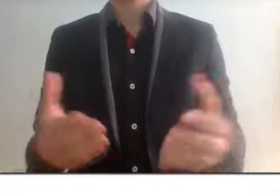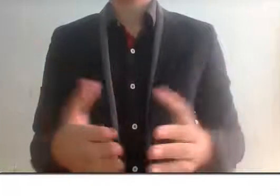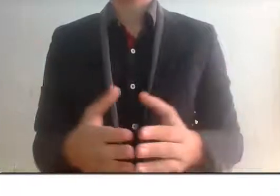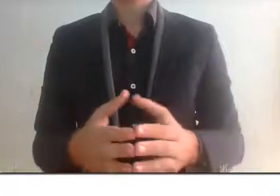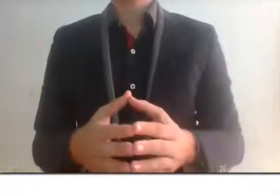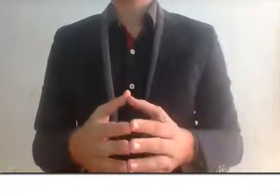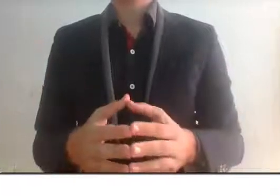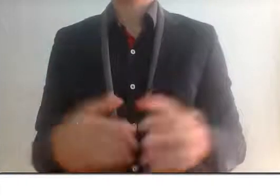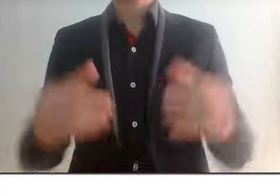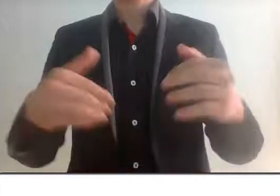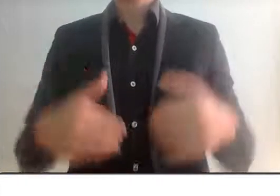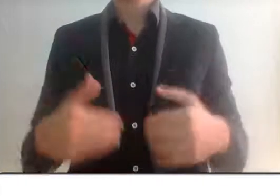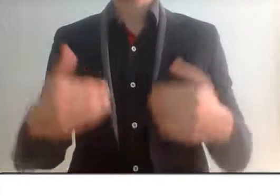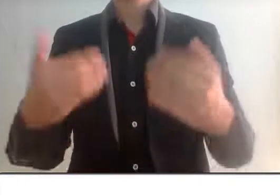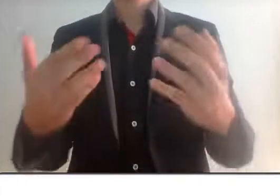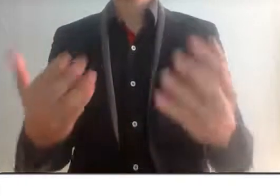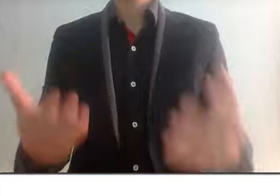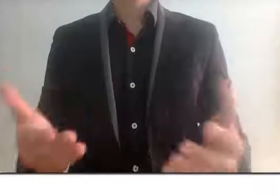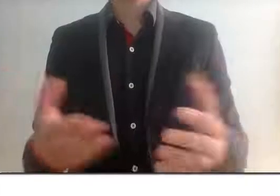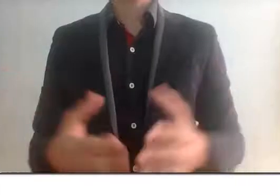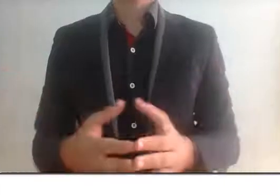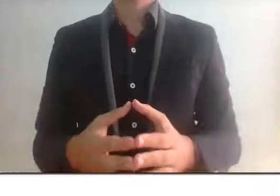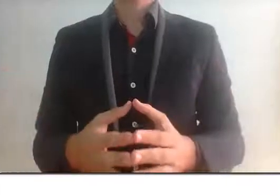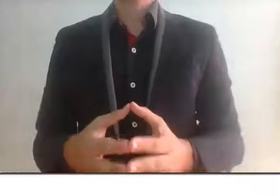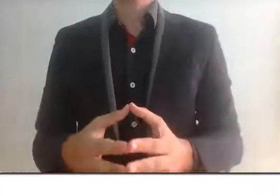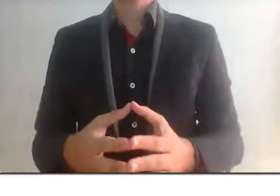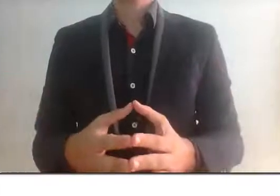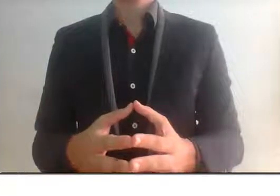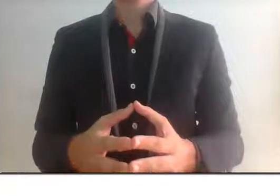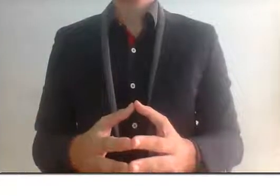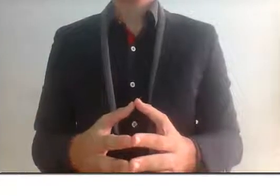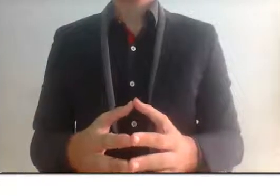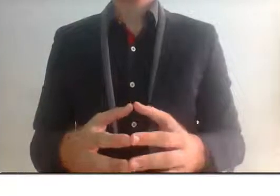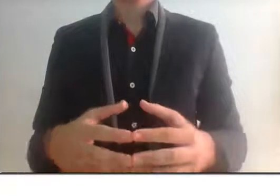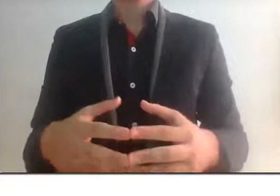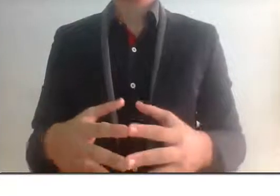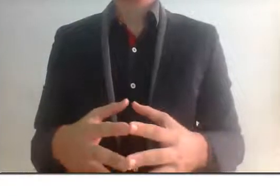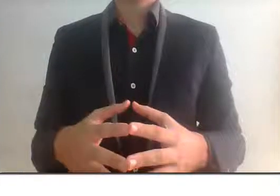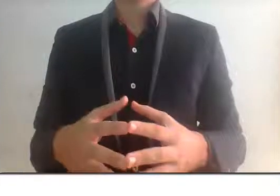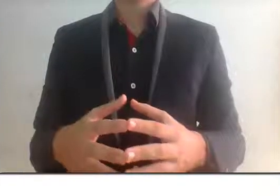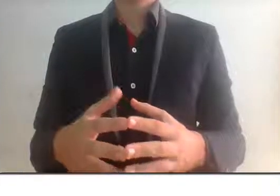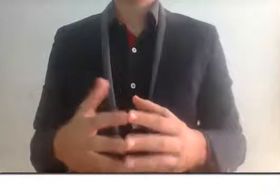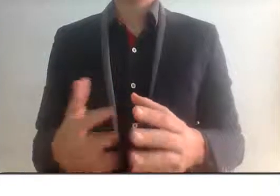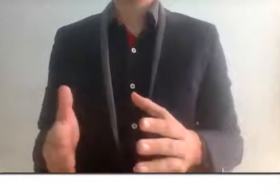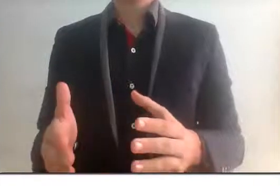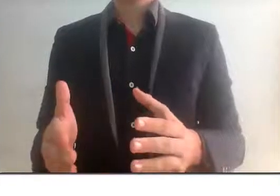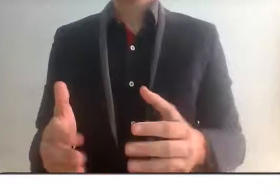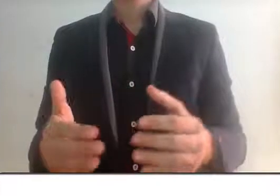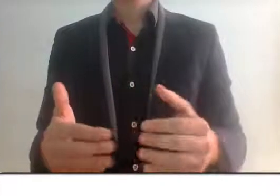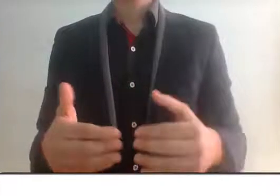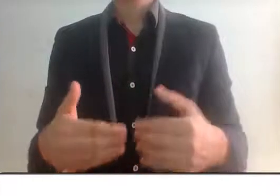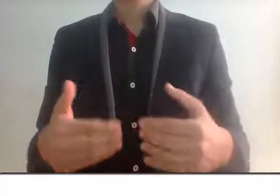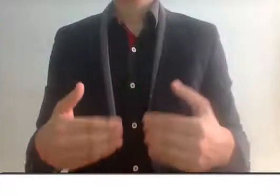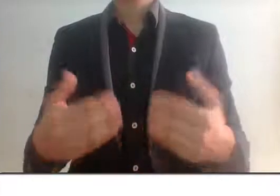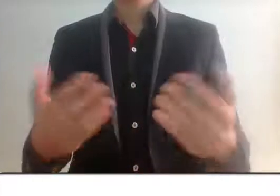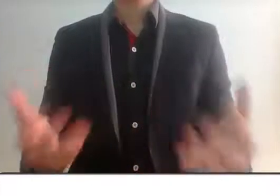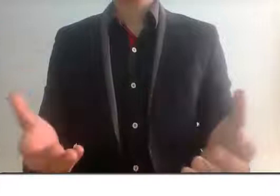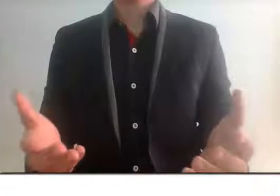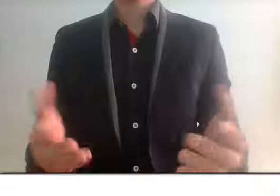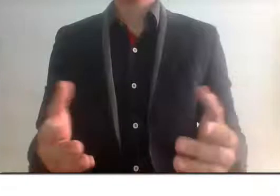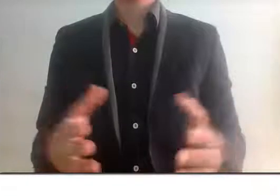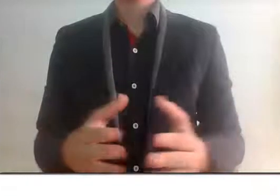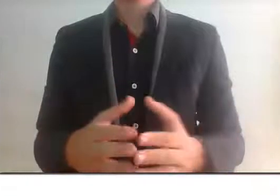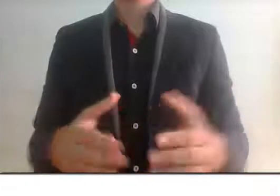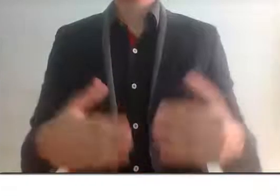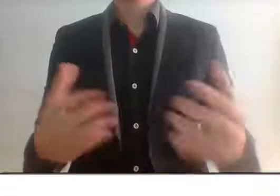algunos personajes critican, sino también que va a ser destinado a obras de infraestructura, va a ser destinado también incluso a ciertas áreas que lo